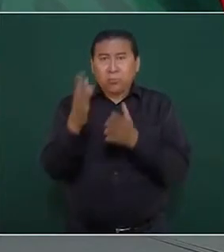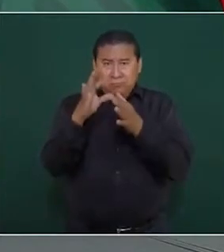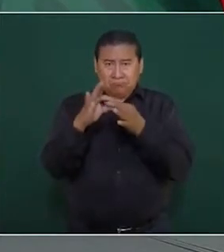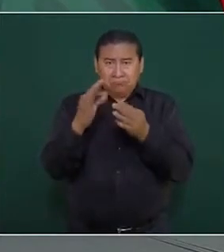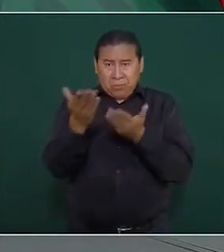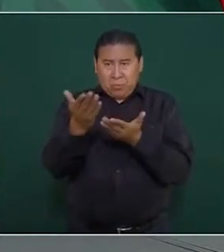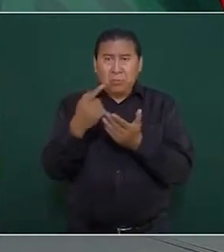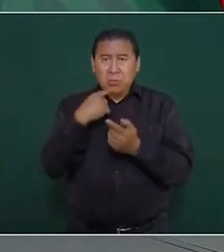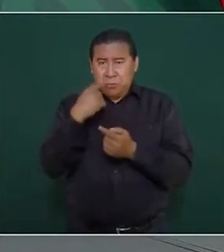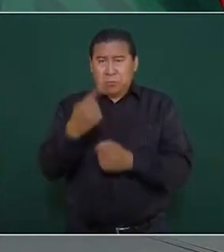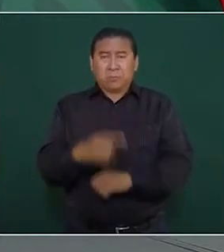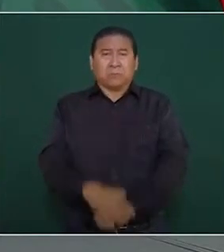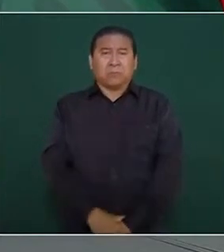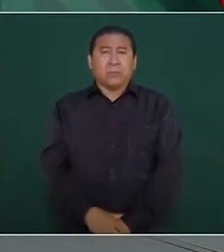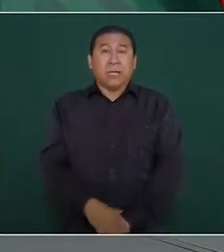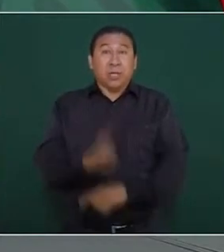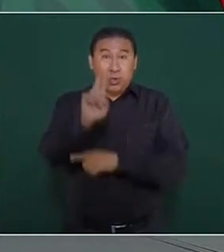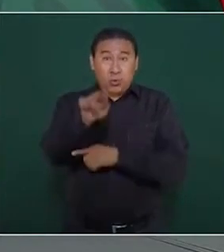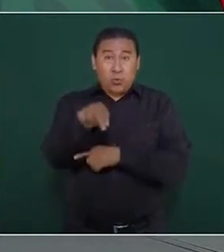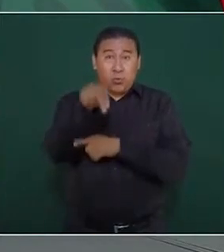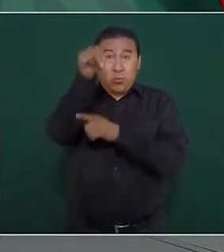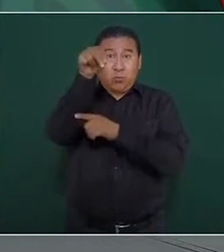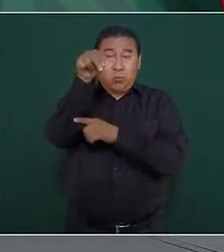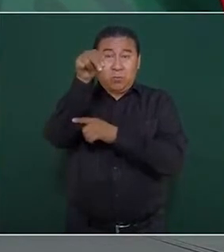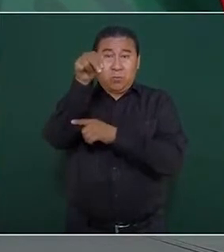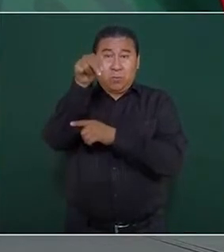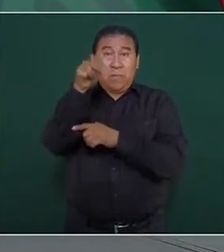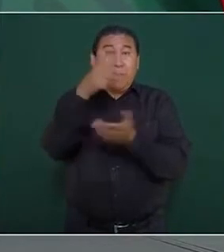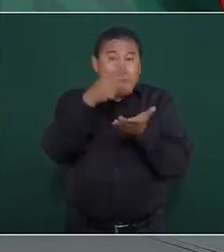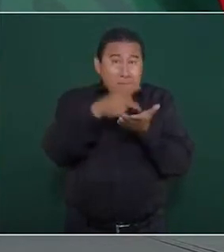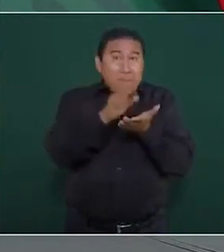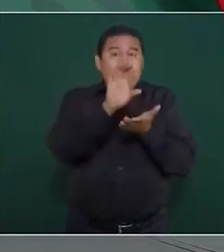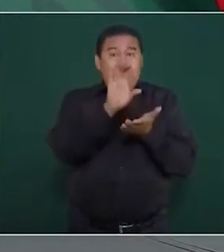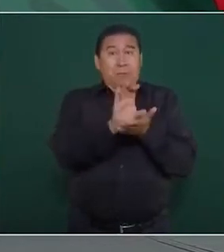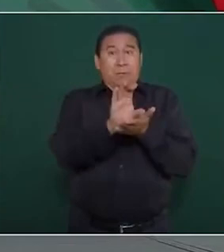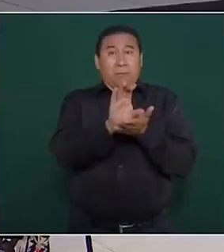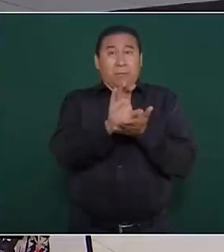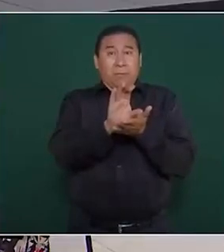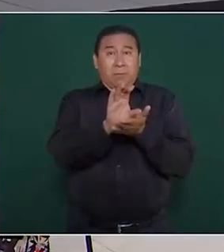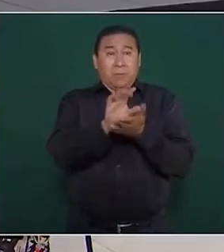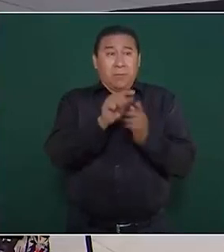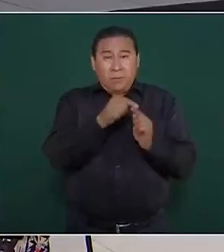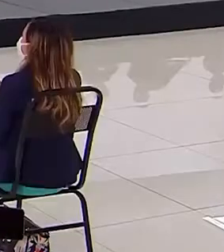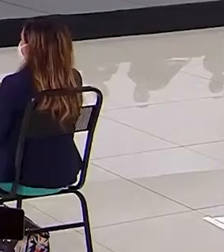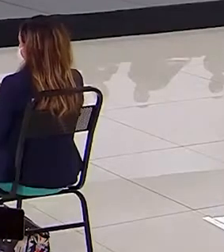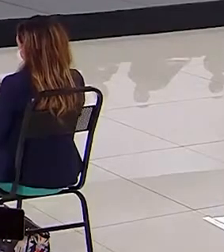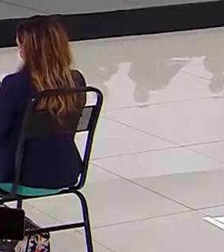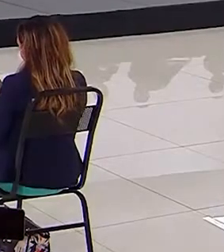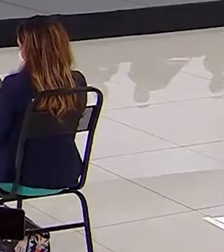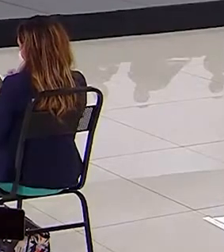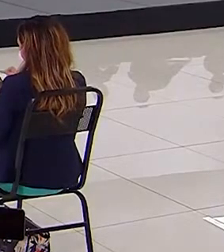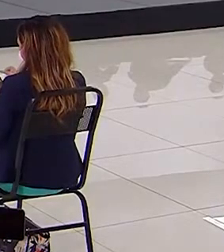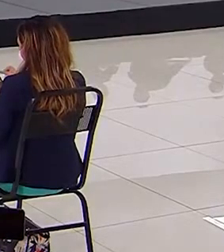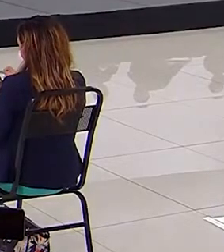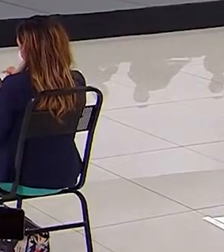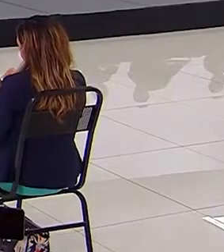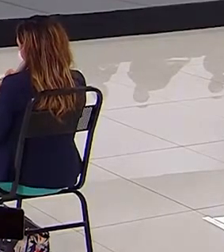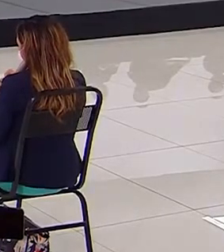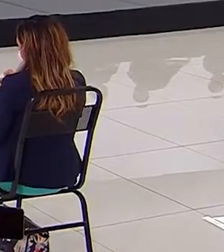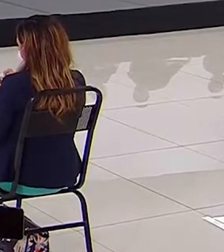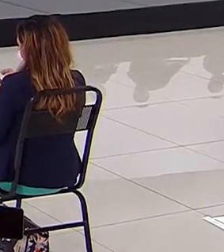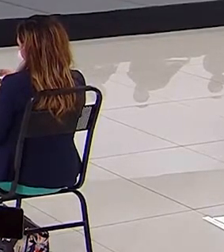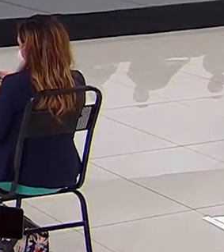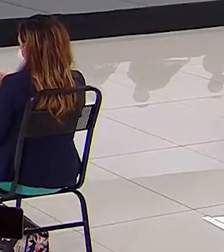mencionas, el tramo norte, que es de Playa del Carmen a Cancún, y el